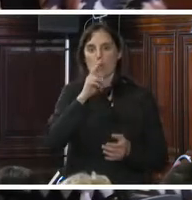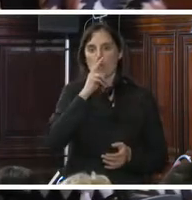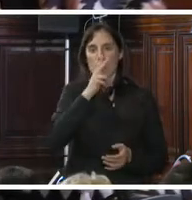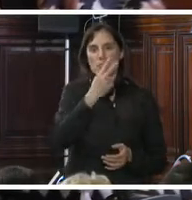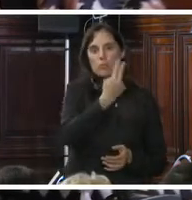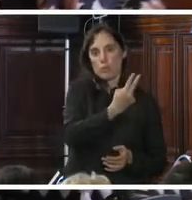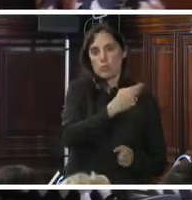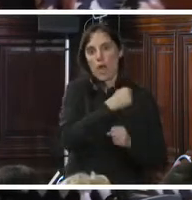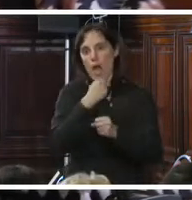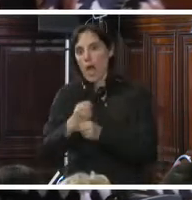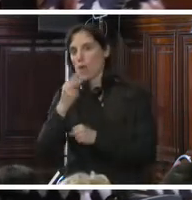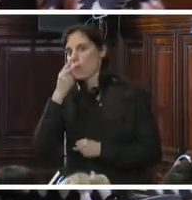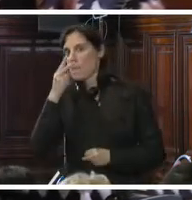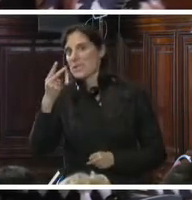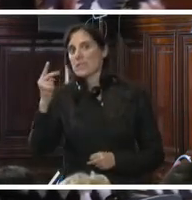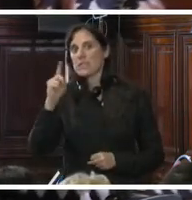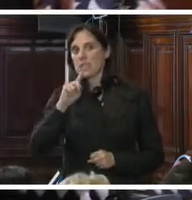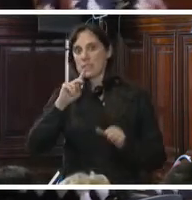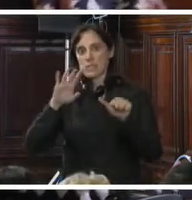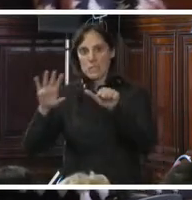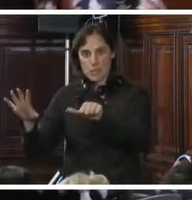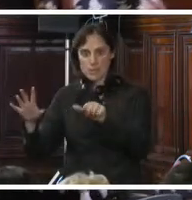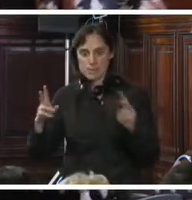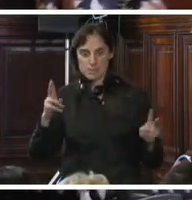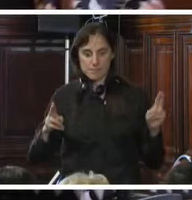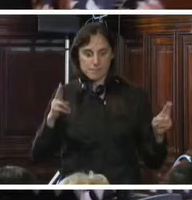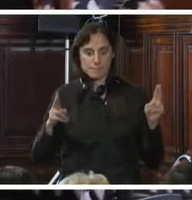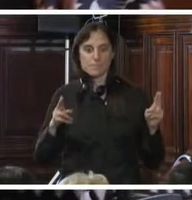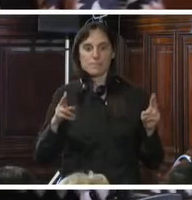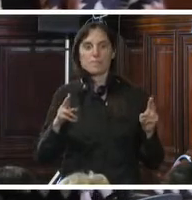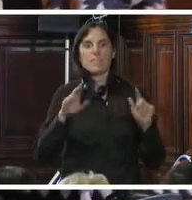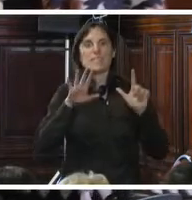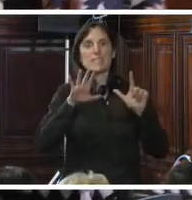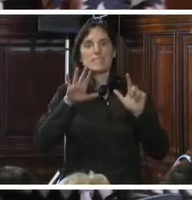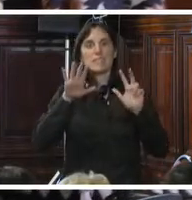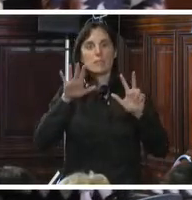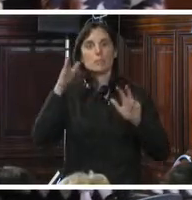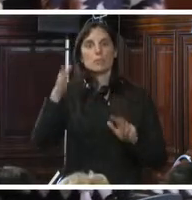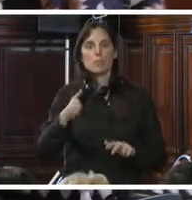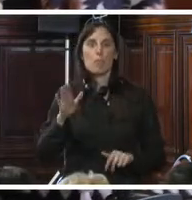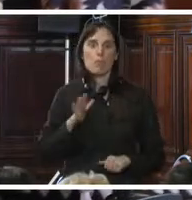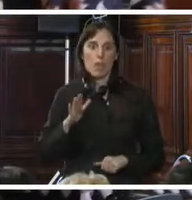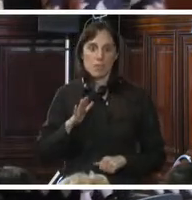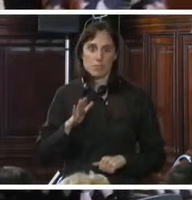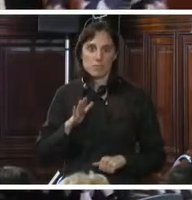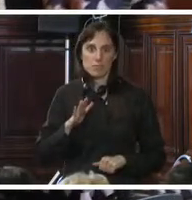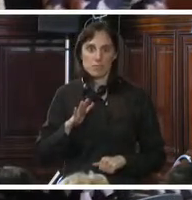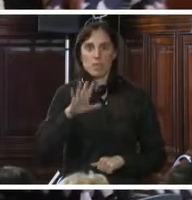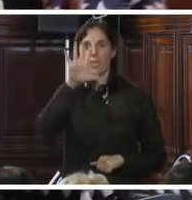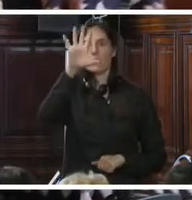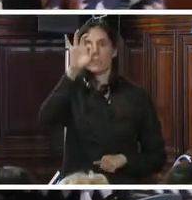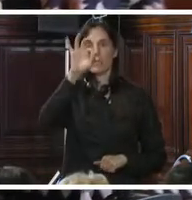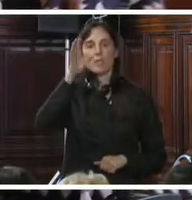y 2016. De estas víctimas, 78% son mujeres, 50